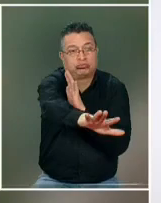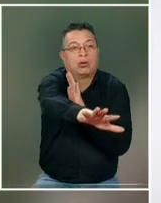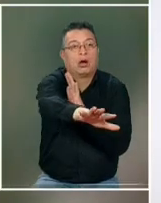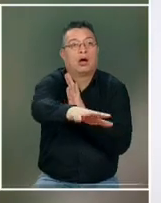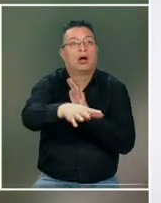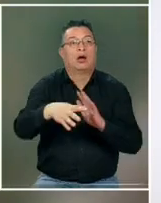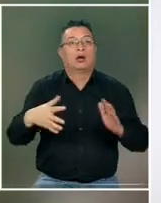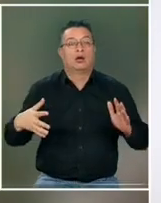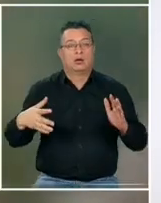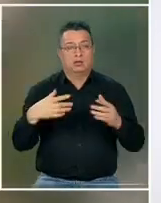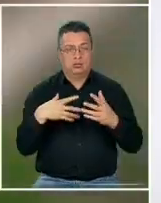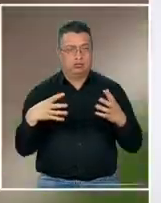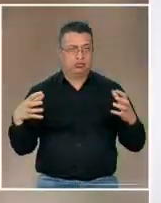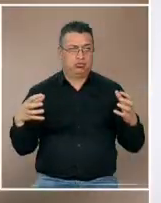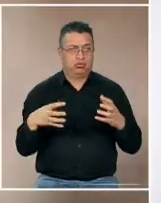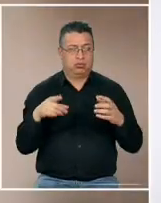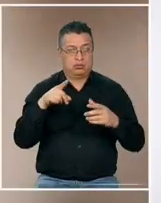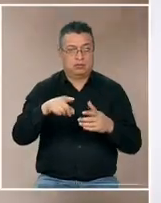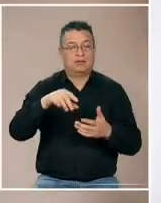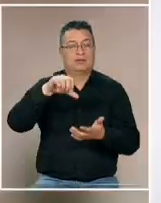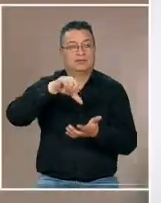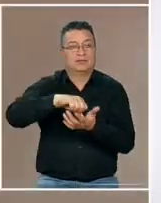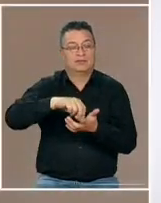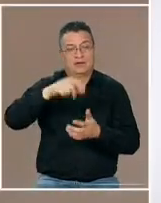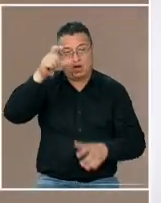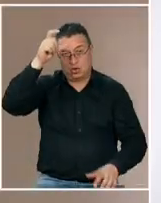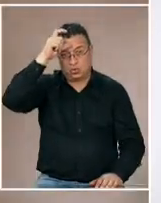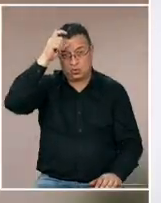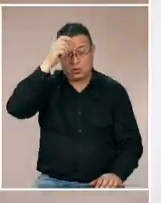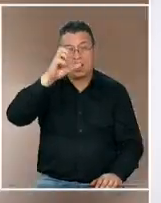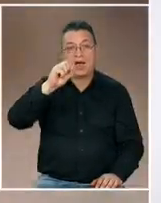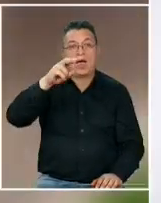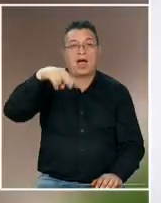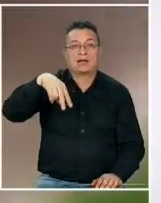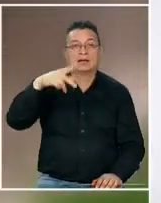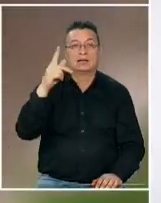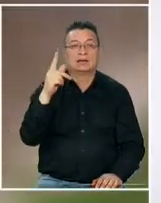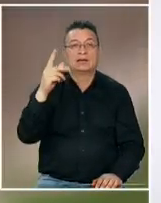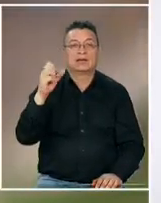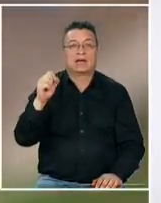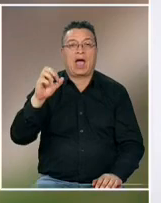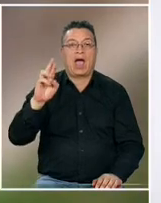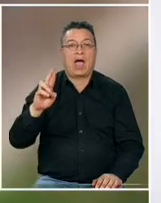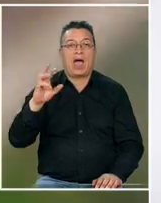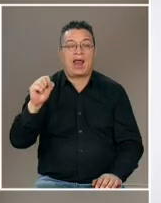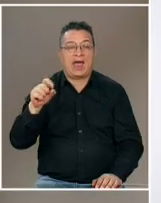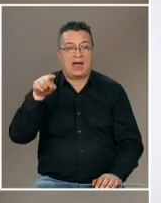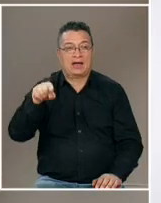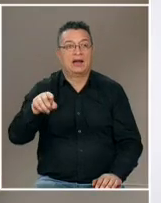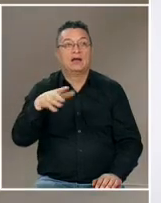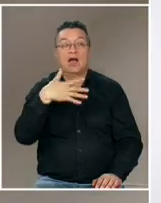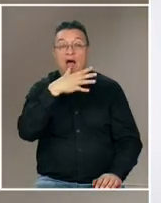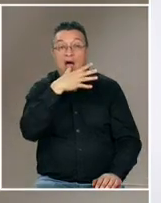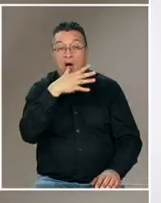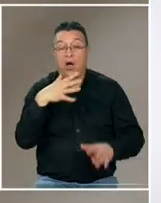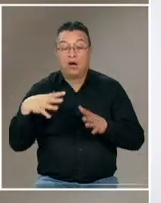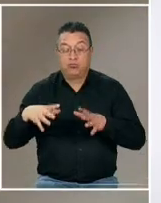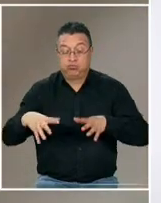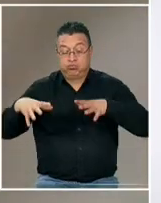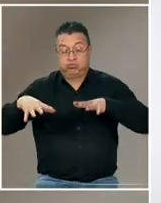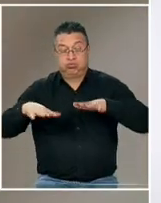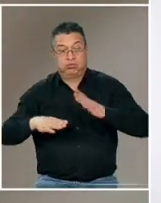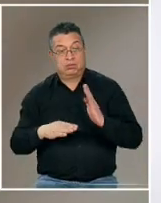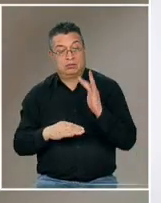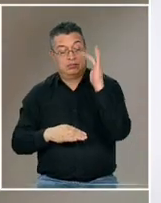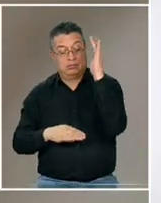salió al otro esto en la capital turca de Ankara que lo vemos ahí justamente ingresa esa cantidad de agua por un lado del